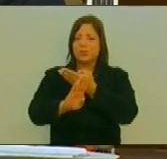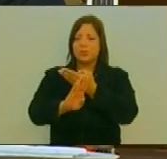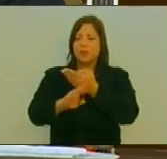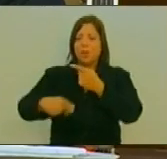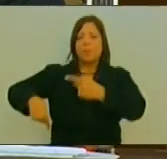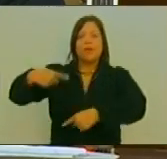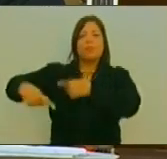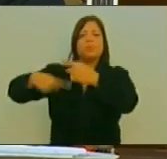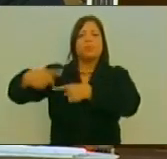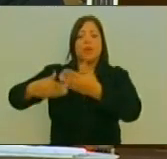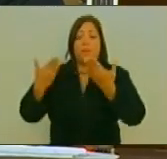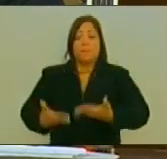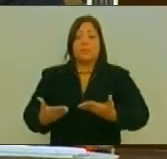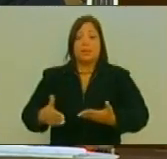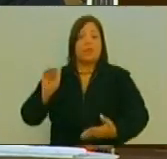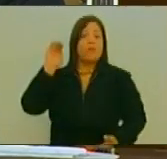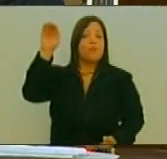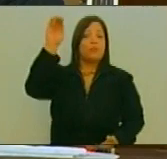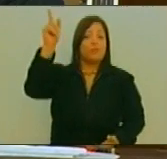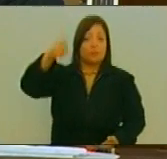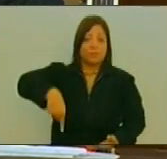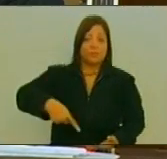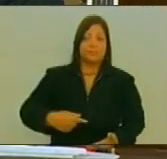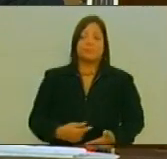generaciones Presentes Y futuras